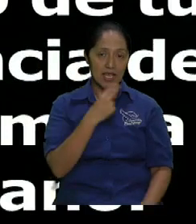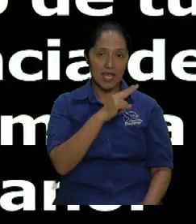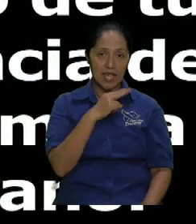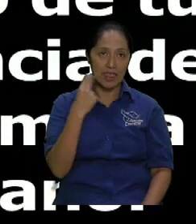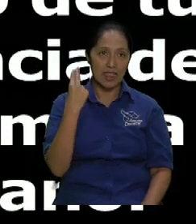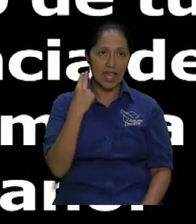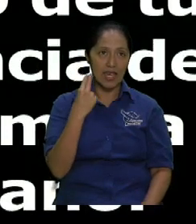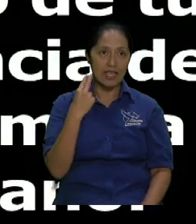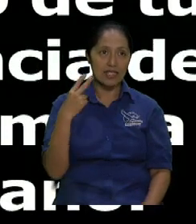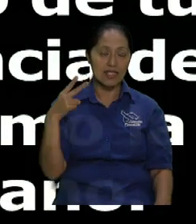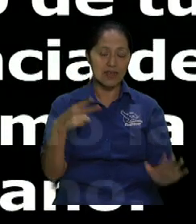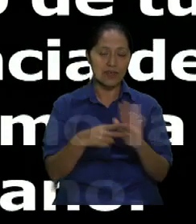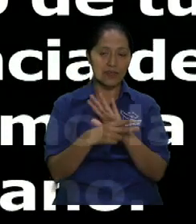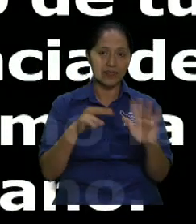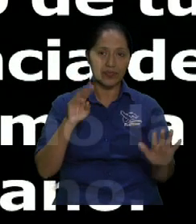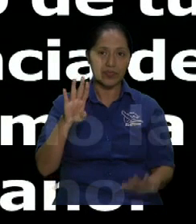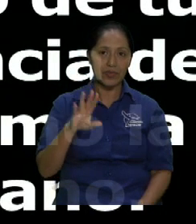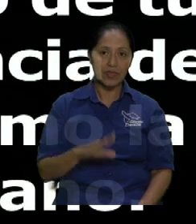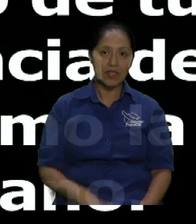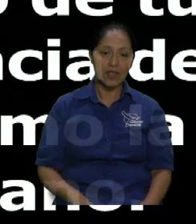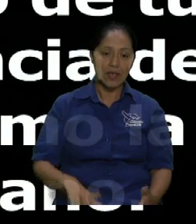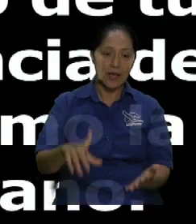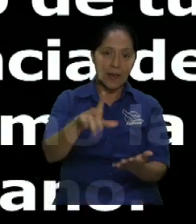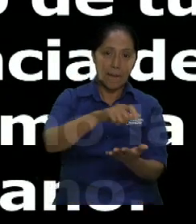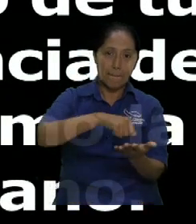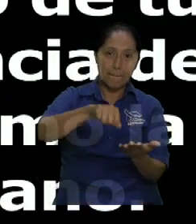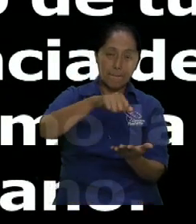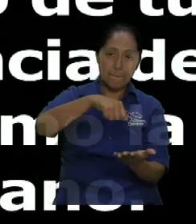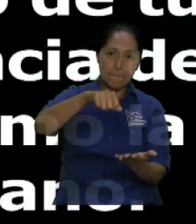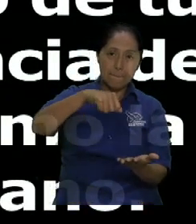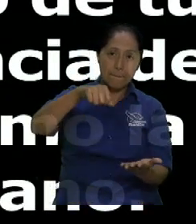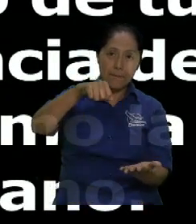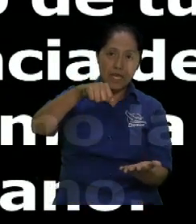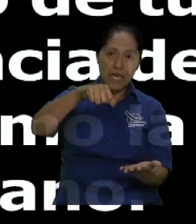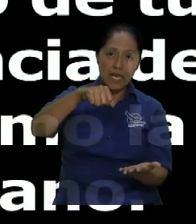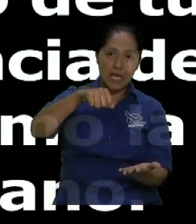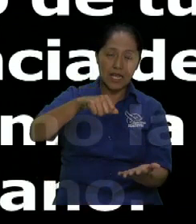destilan tus labios esposa mía mire miel